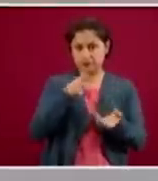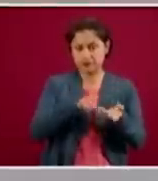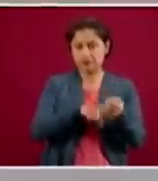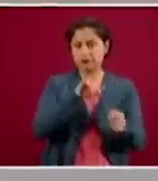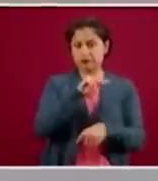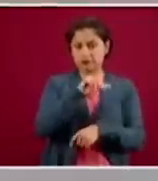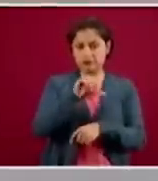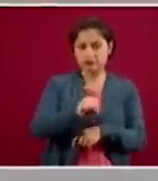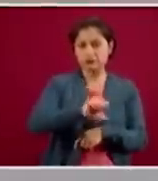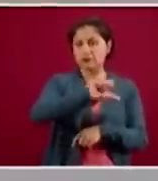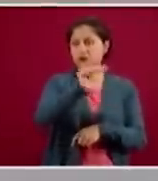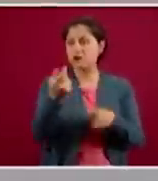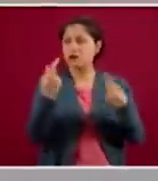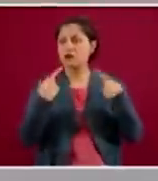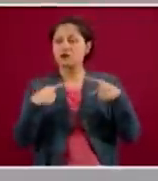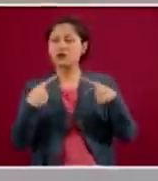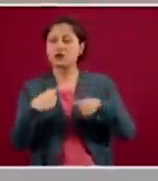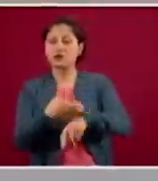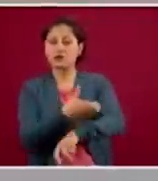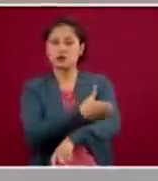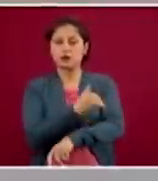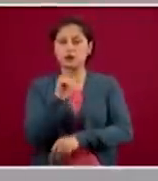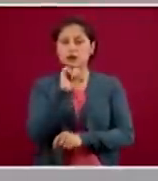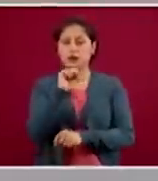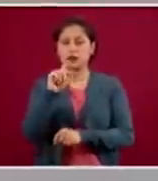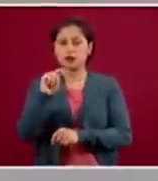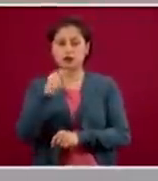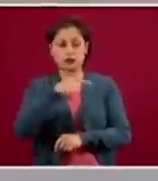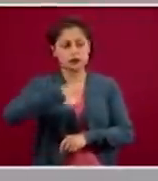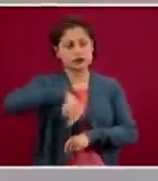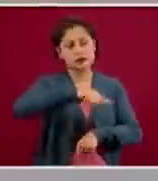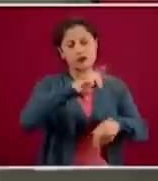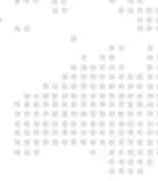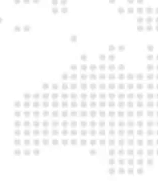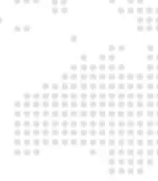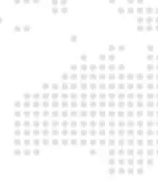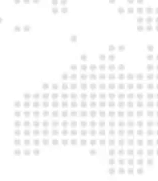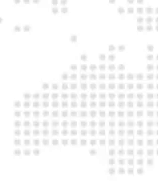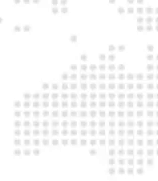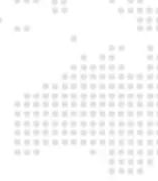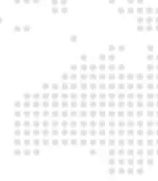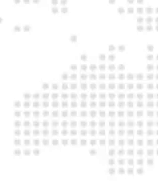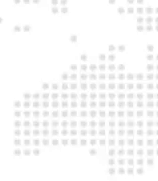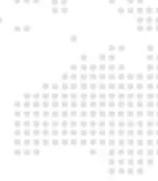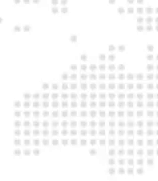y estuvimos también evaluando el progreso de la reconversión hospitalaria. ¡Gracias!